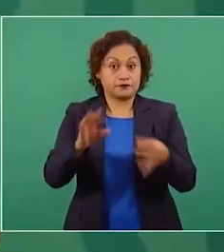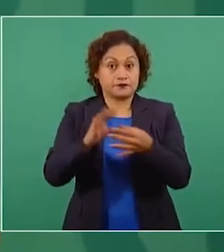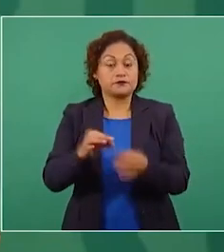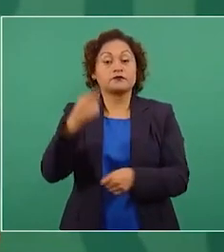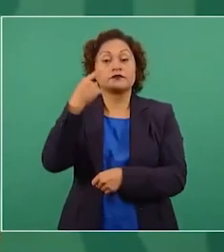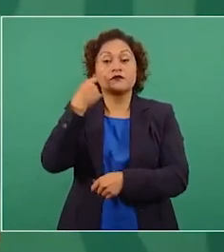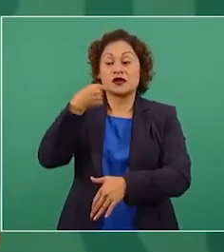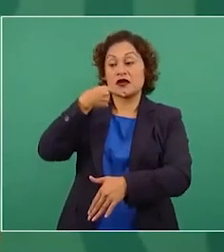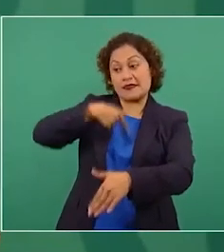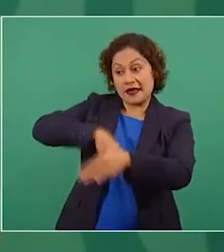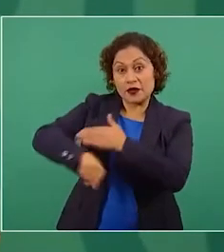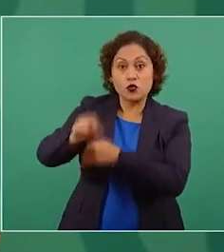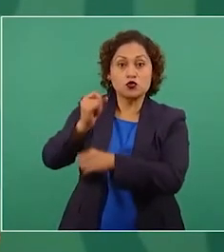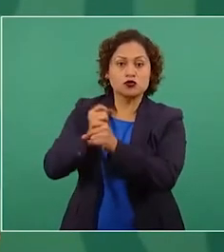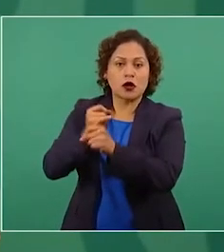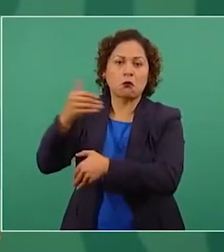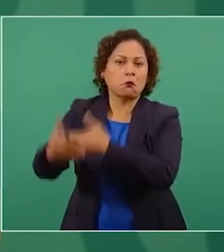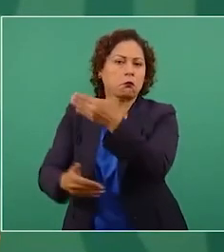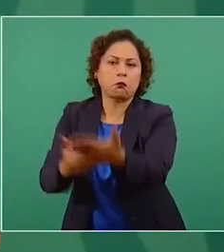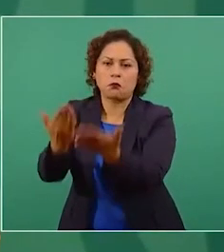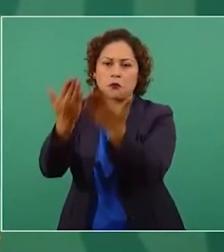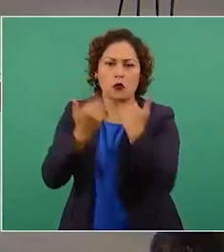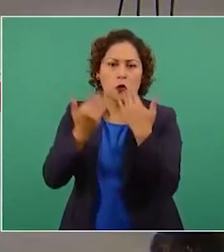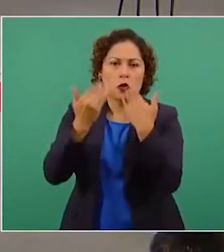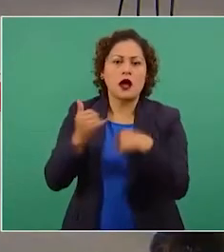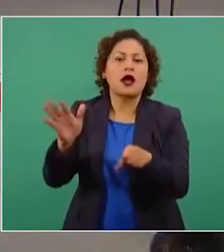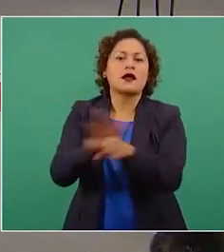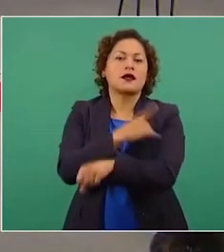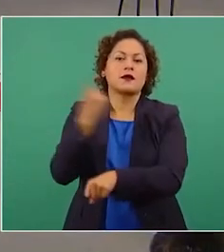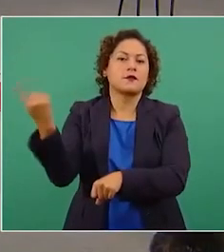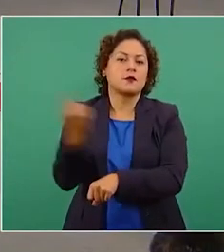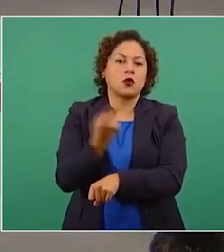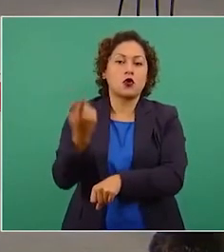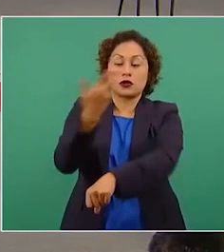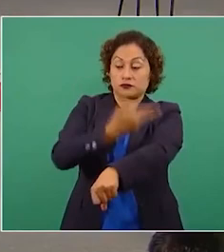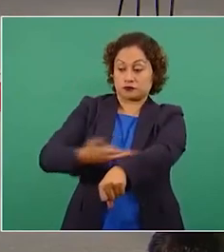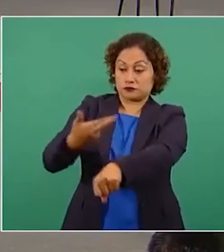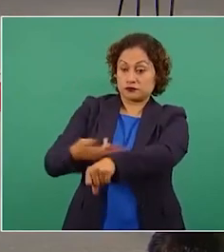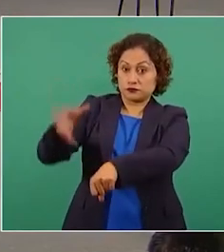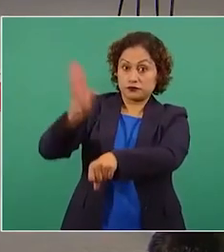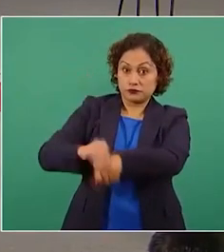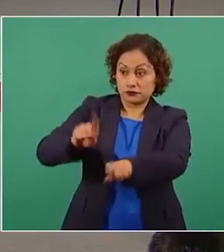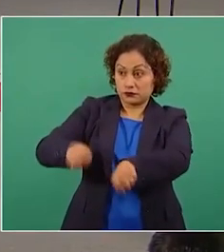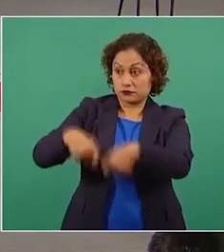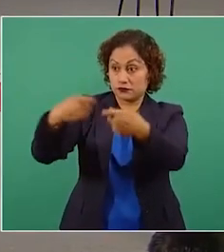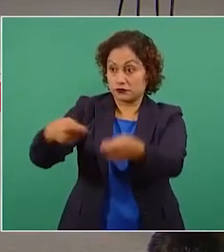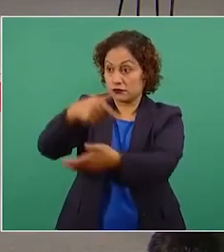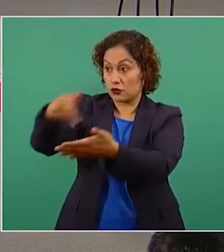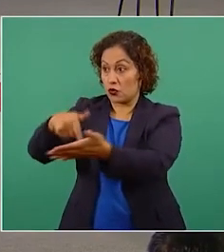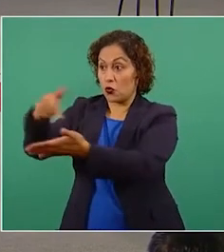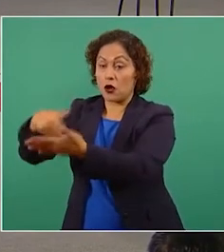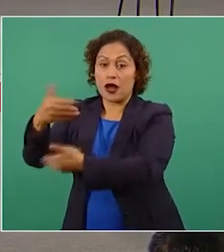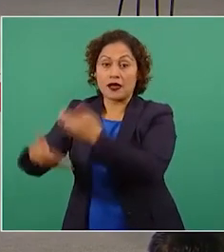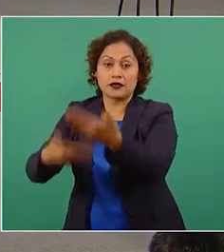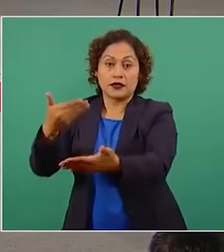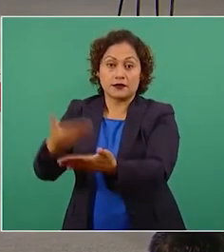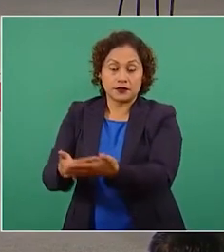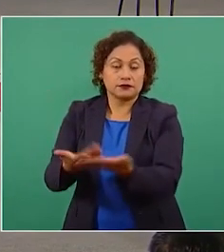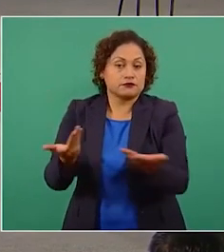tiene base, puesto que los trámites para las solicitudes de permiso para las estaciones de servicio, cuando no son